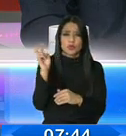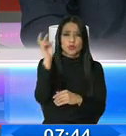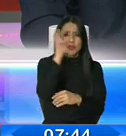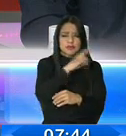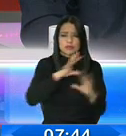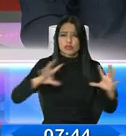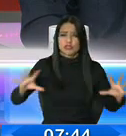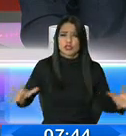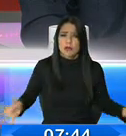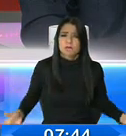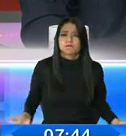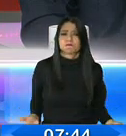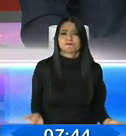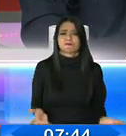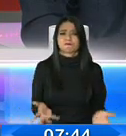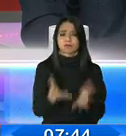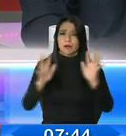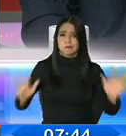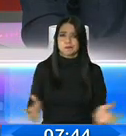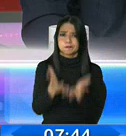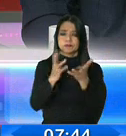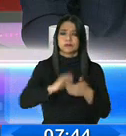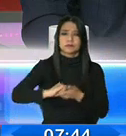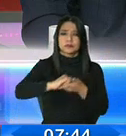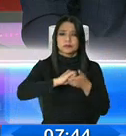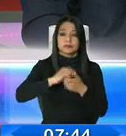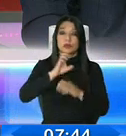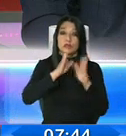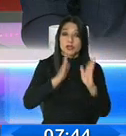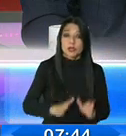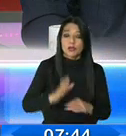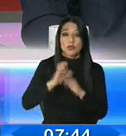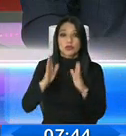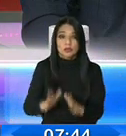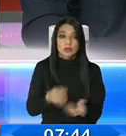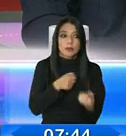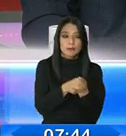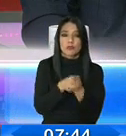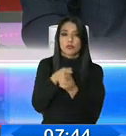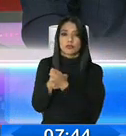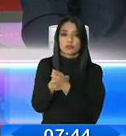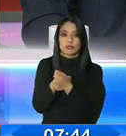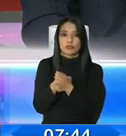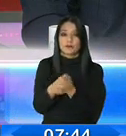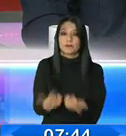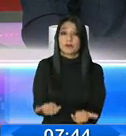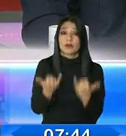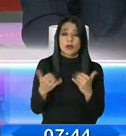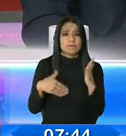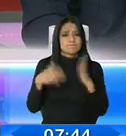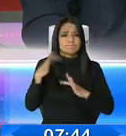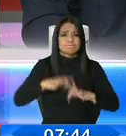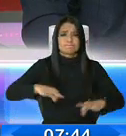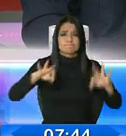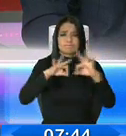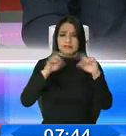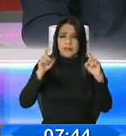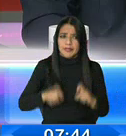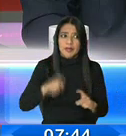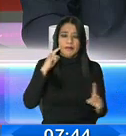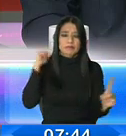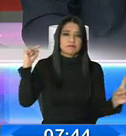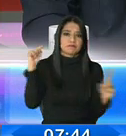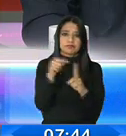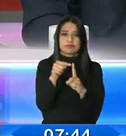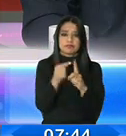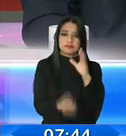levantar esa conciencia y solidaridad de ecuatorianos para ecuatorianos. Hoy, más que nunca, tenemos que llegar a eso,